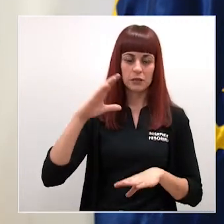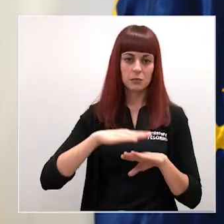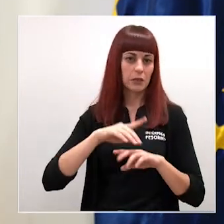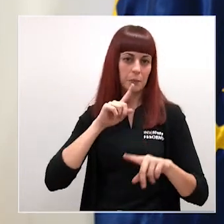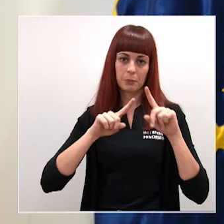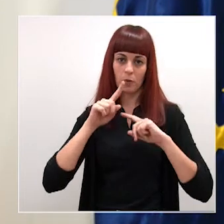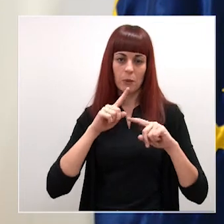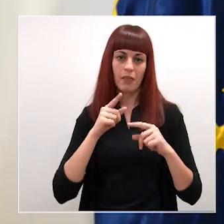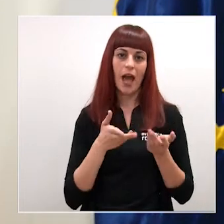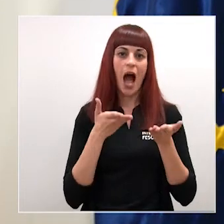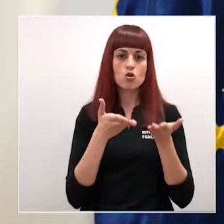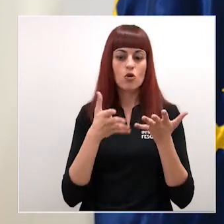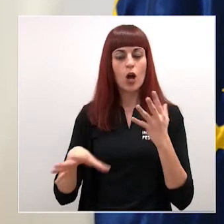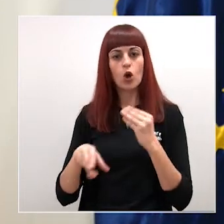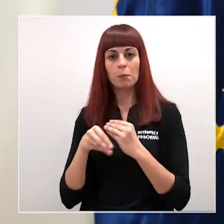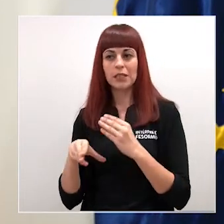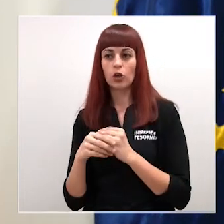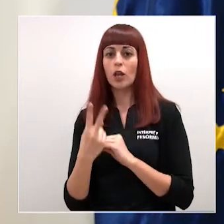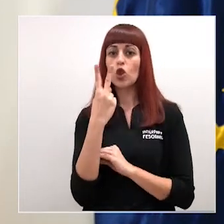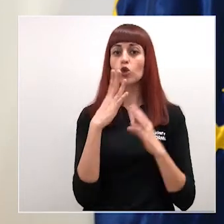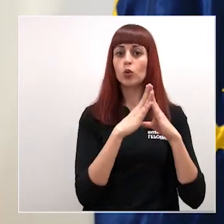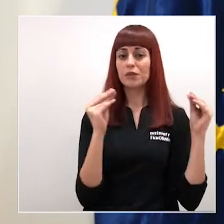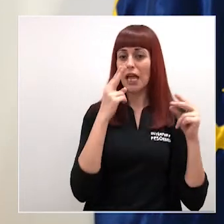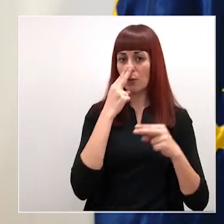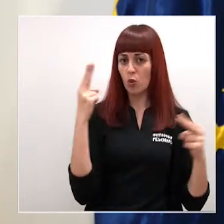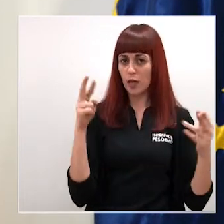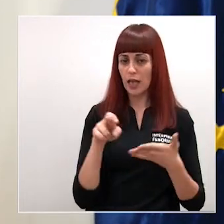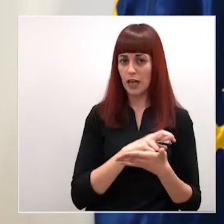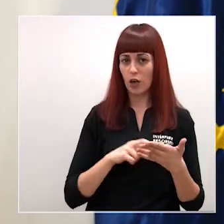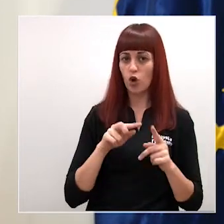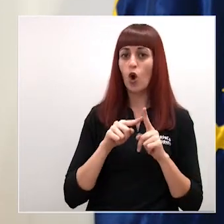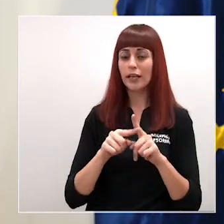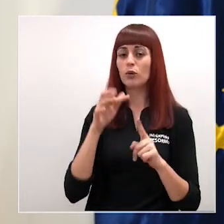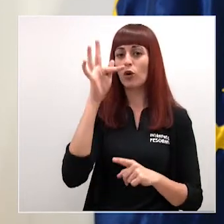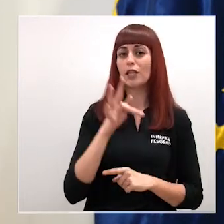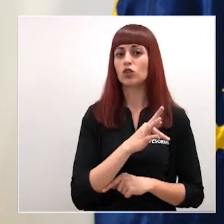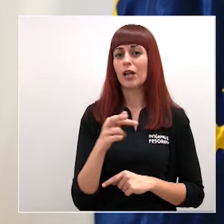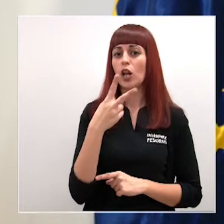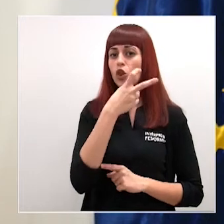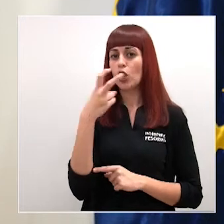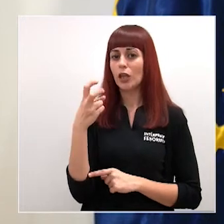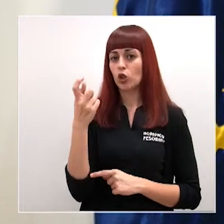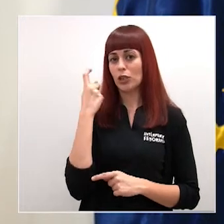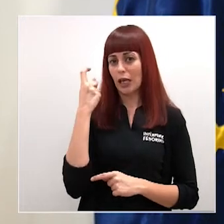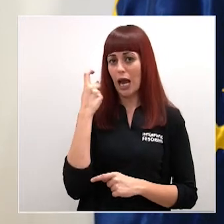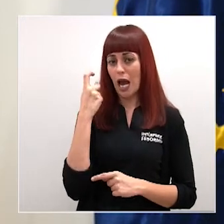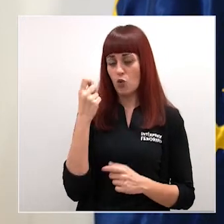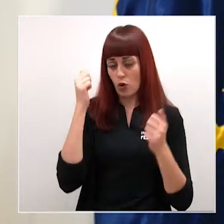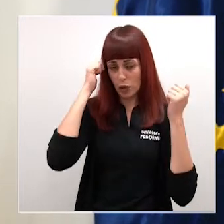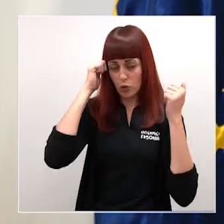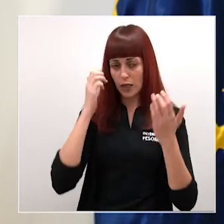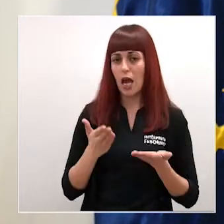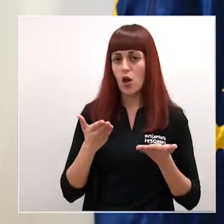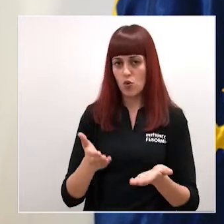compensatorias en colaboración con las dos universidades públicas de la región con el fin de beneficiar a un total de 1.200 estudiantes por último